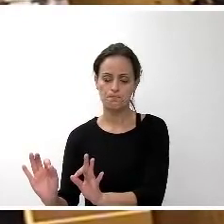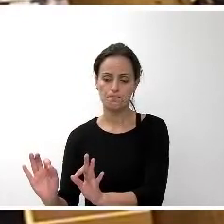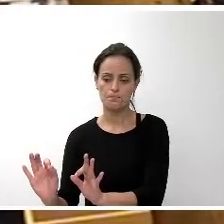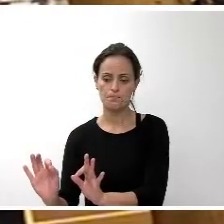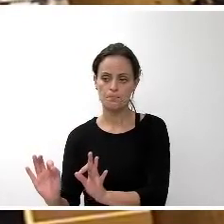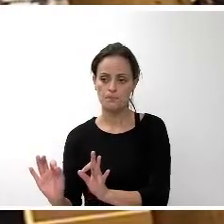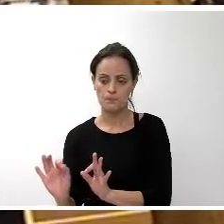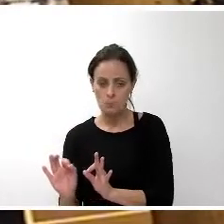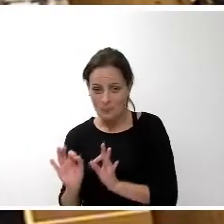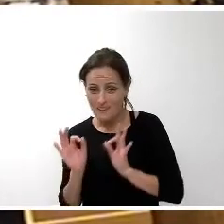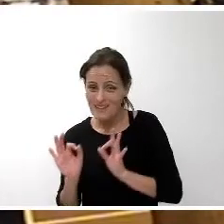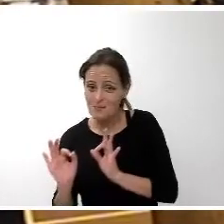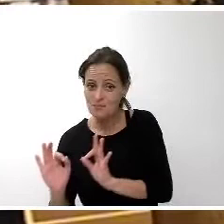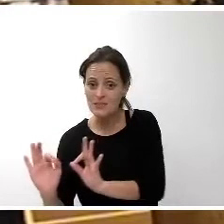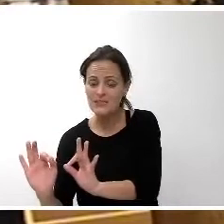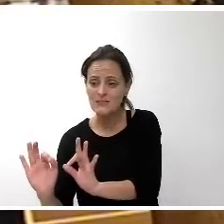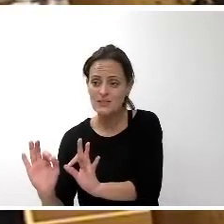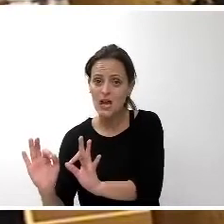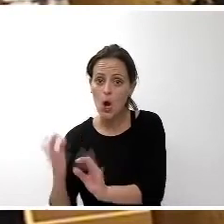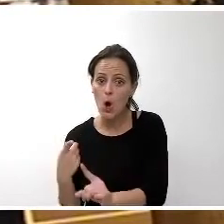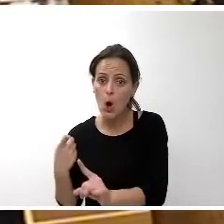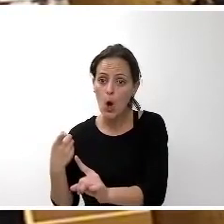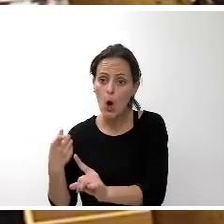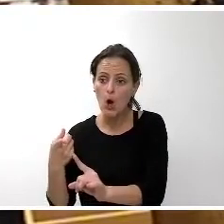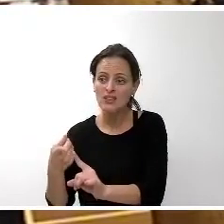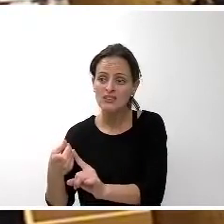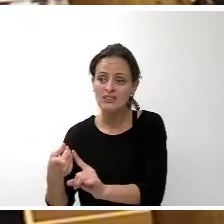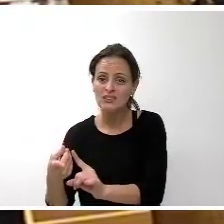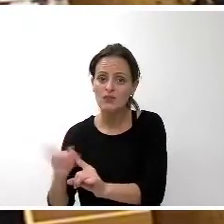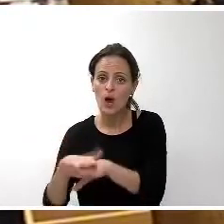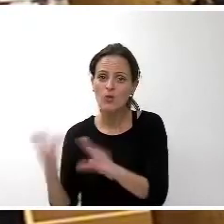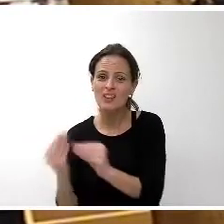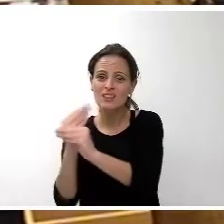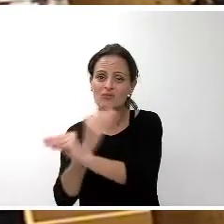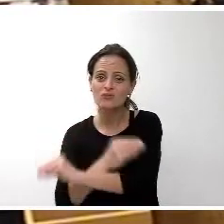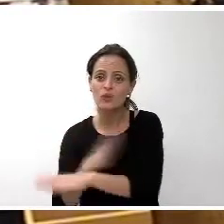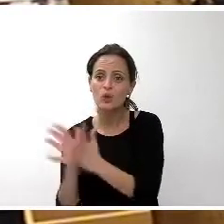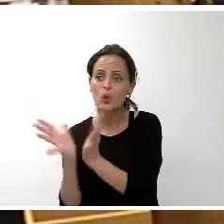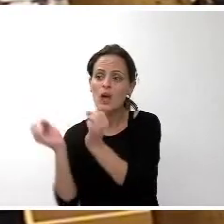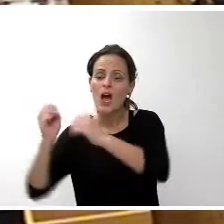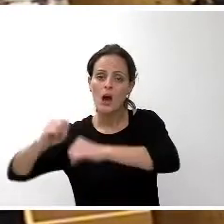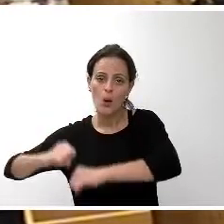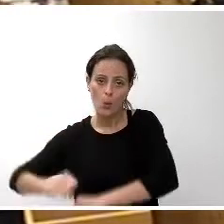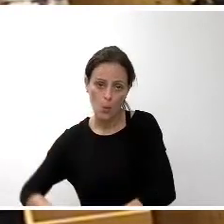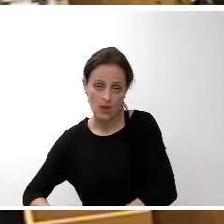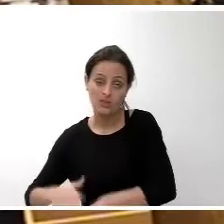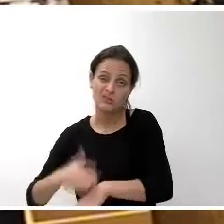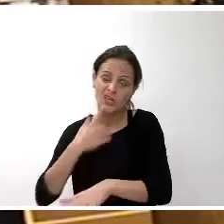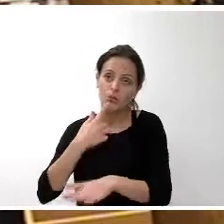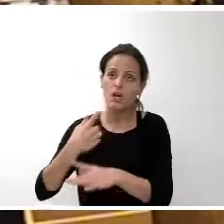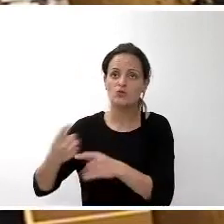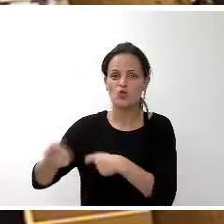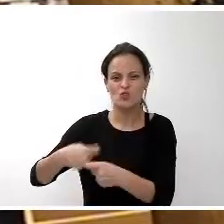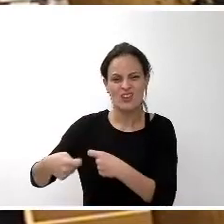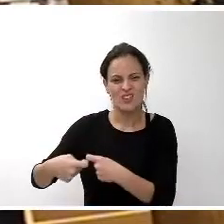difusión respecto a un acuerdo autónomo con su administración de una sociedad mercantil de la corporación y el